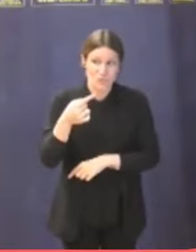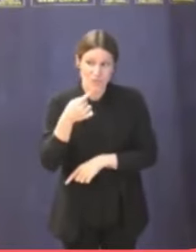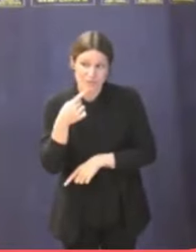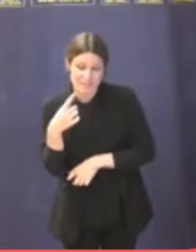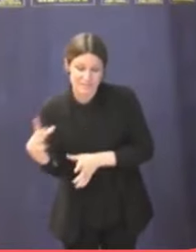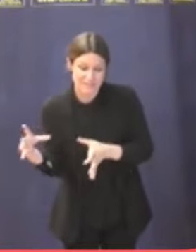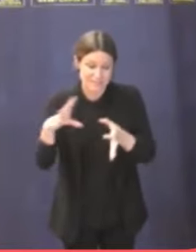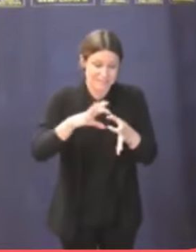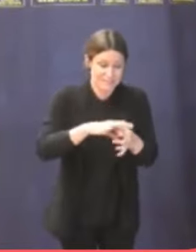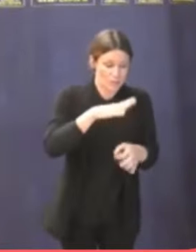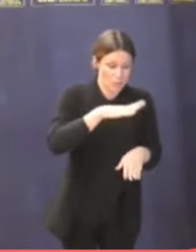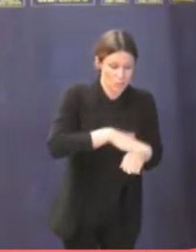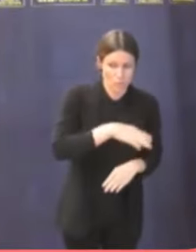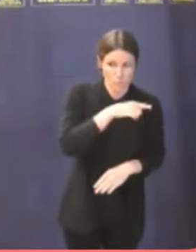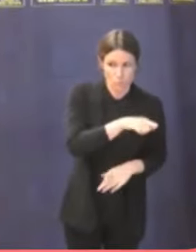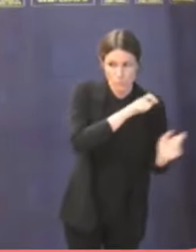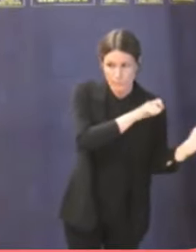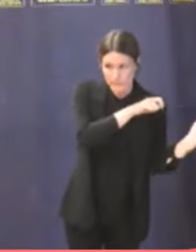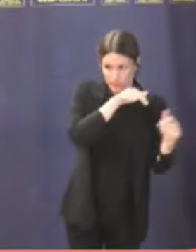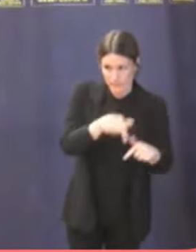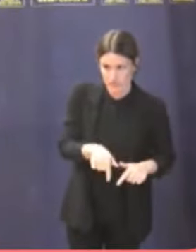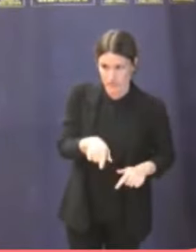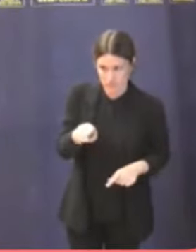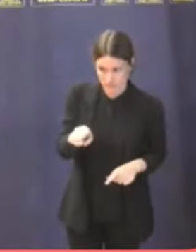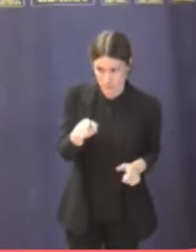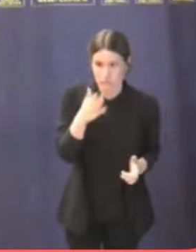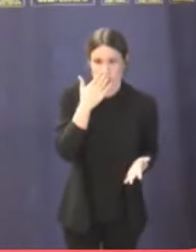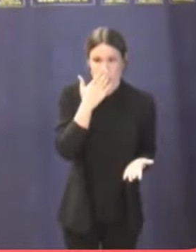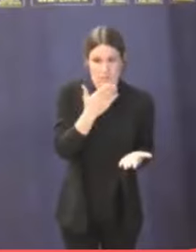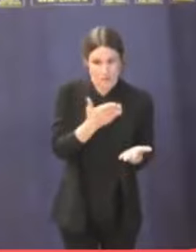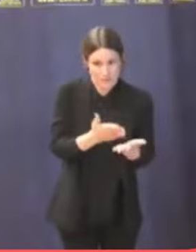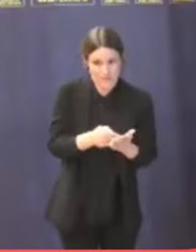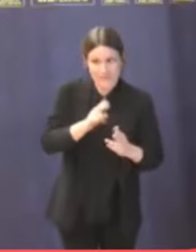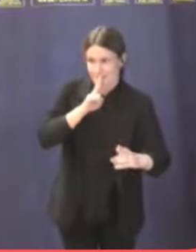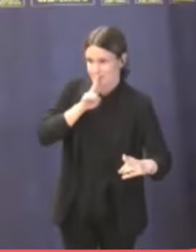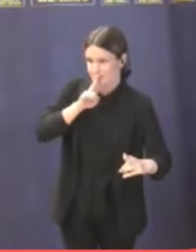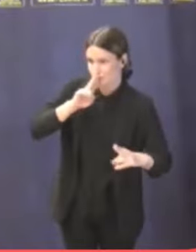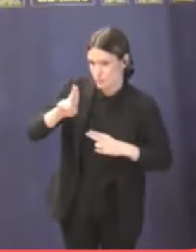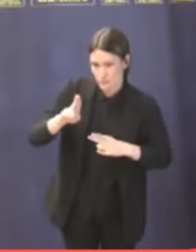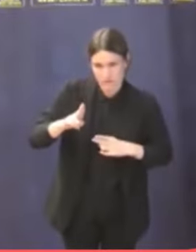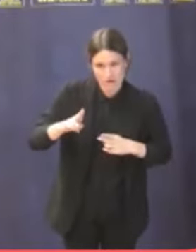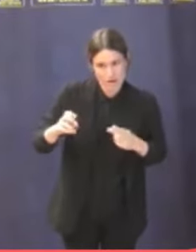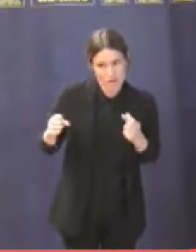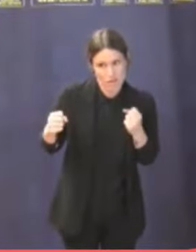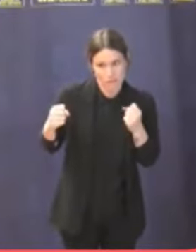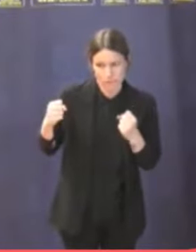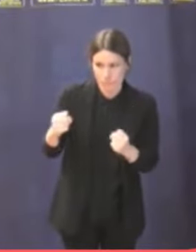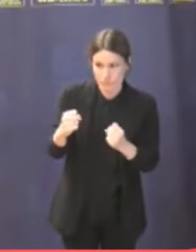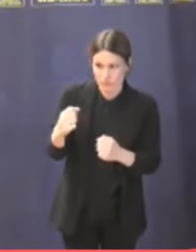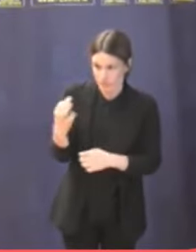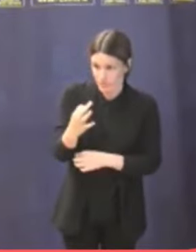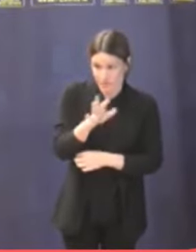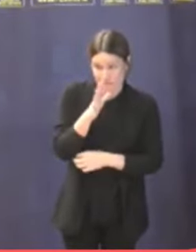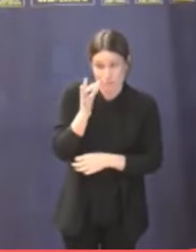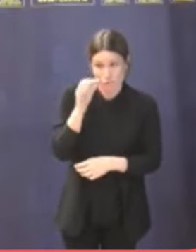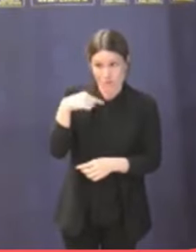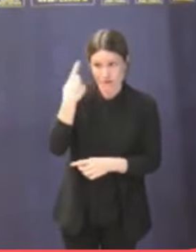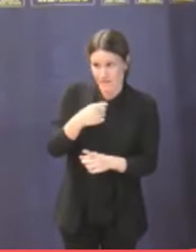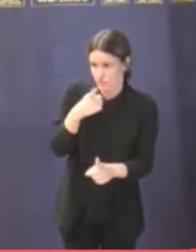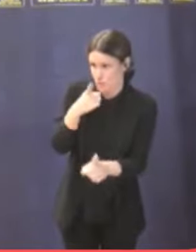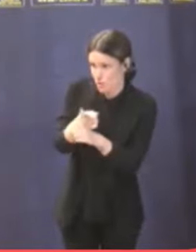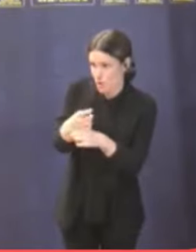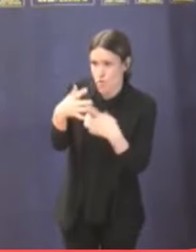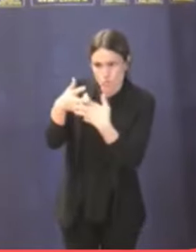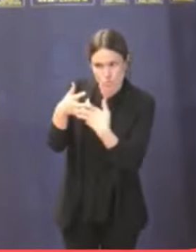humanitario. Y eso de verdad que a eso hay que contestar con contundencia porque el racismo hay que combatirlo.